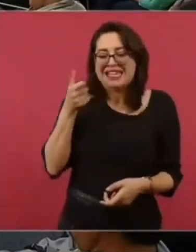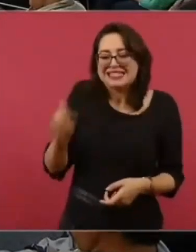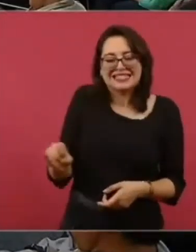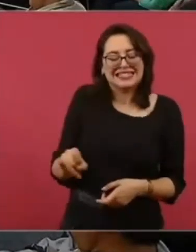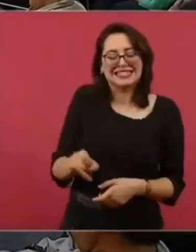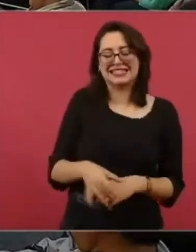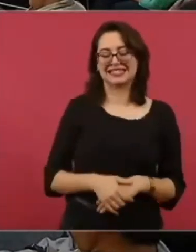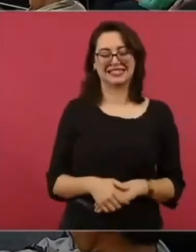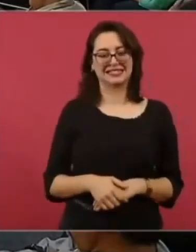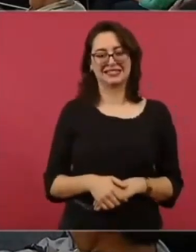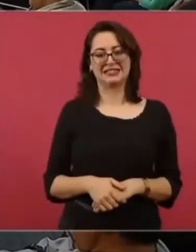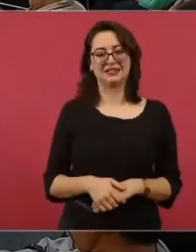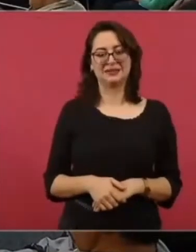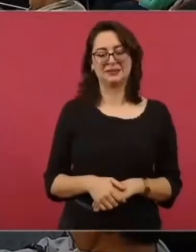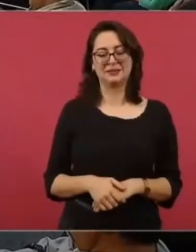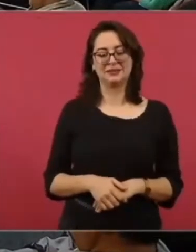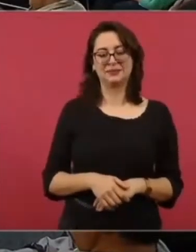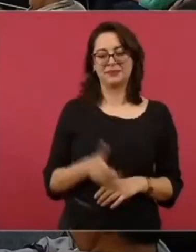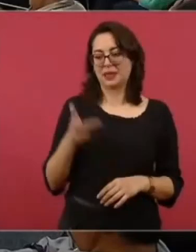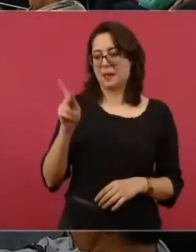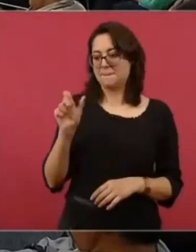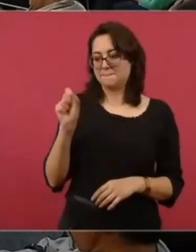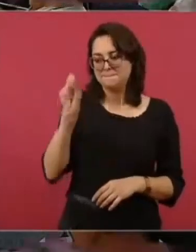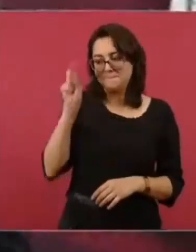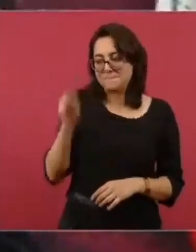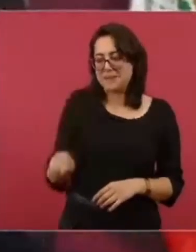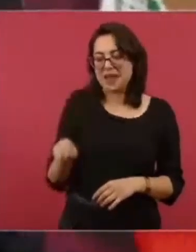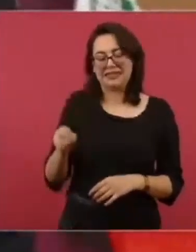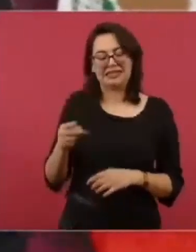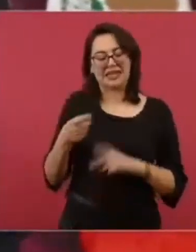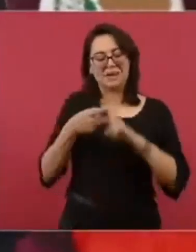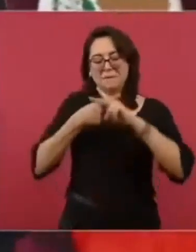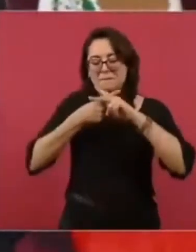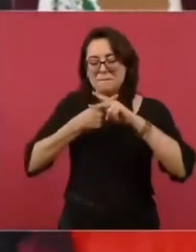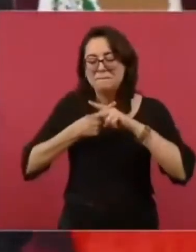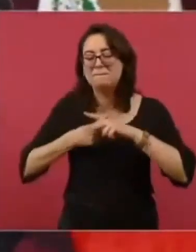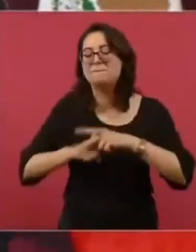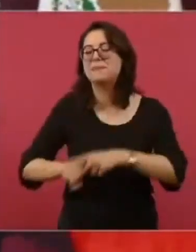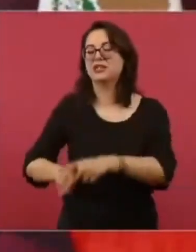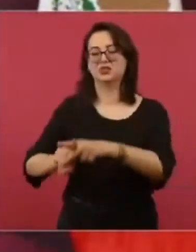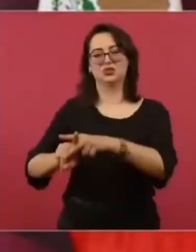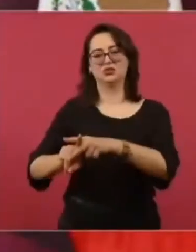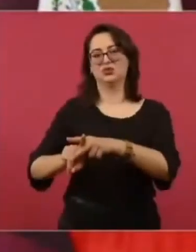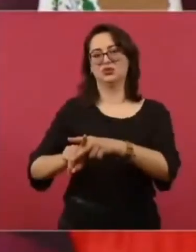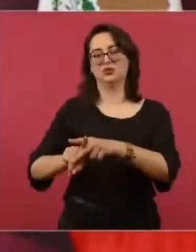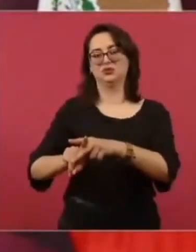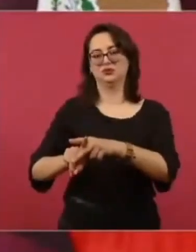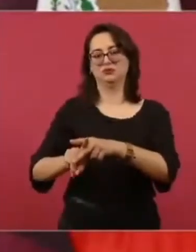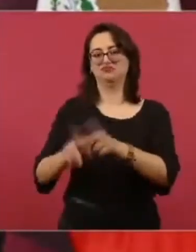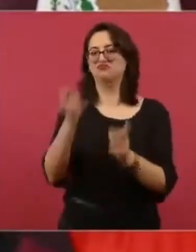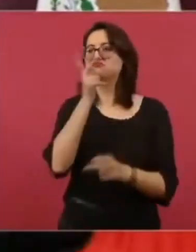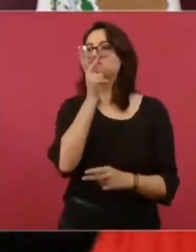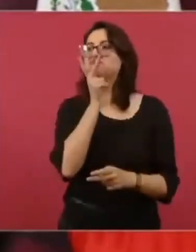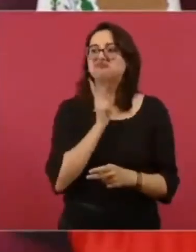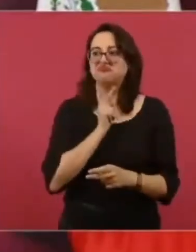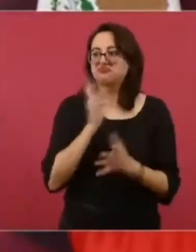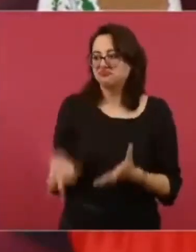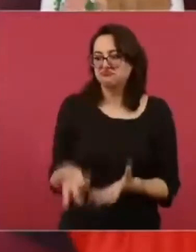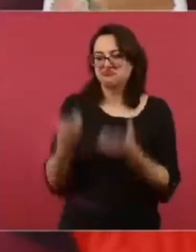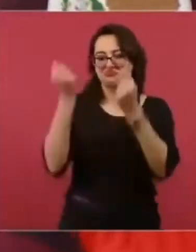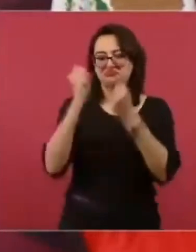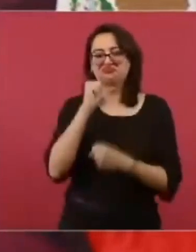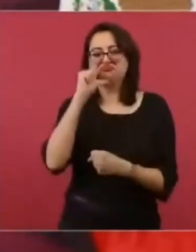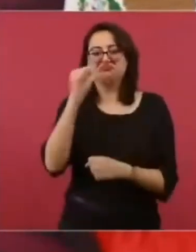de rescate de la industria petrolera que llevó a cabo el presidente Cárdenas. Bueno, en vez de decir